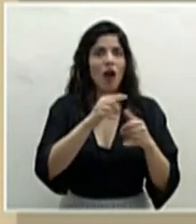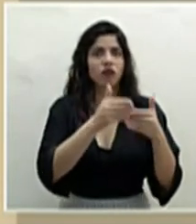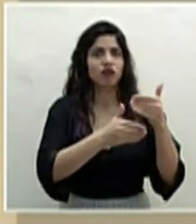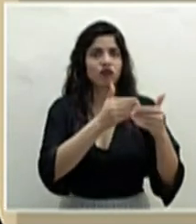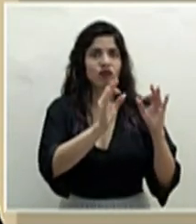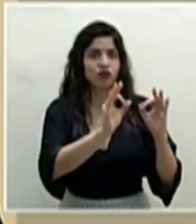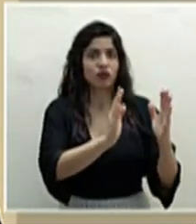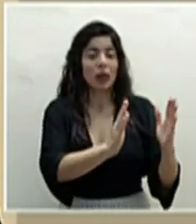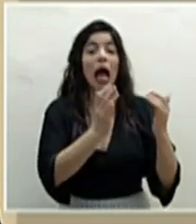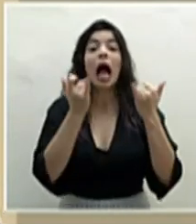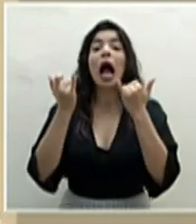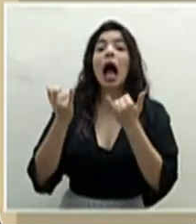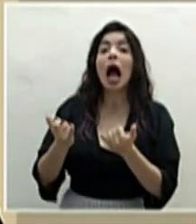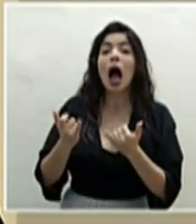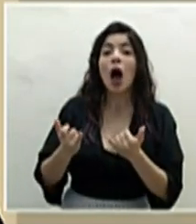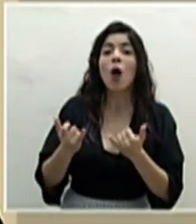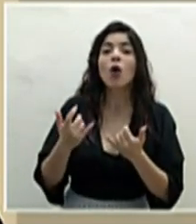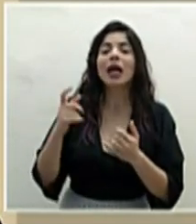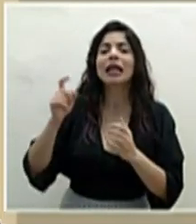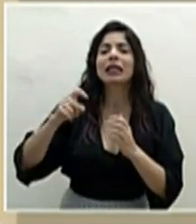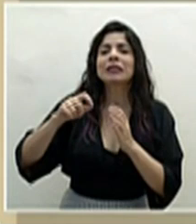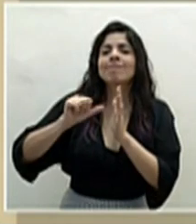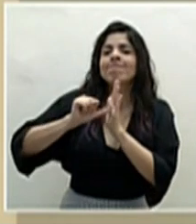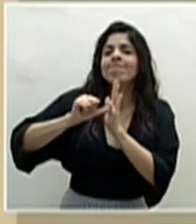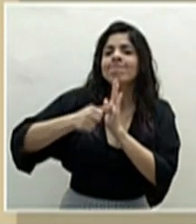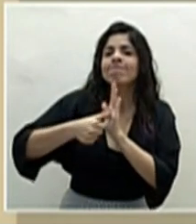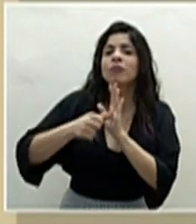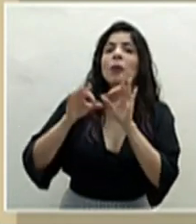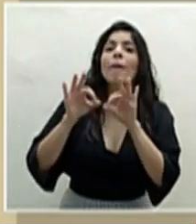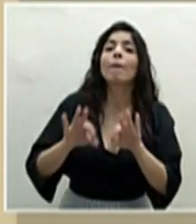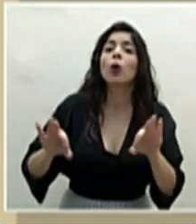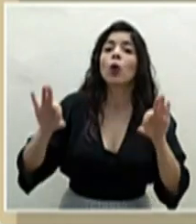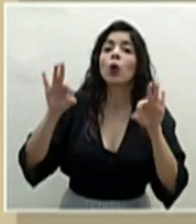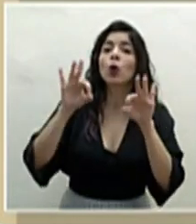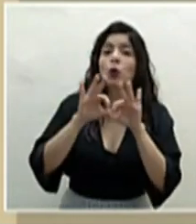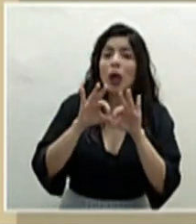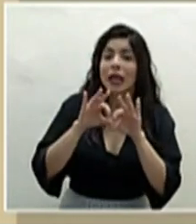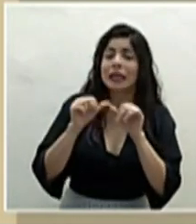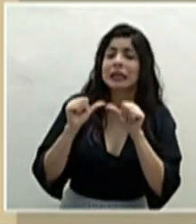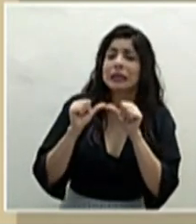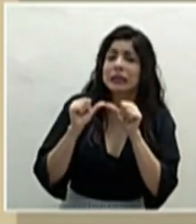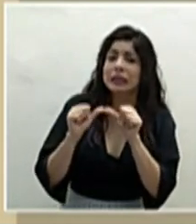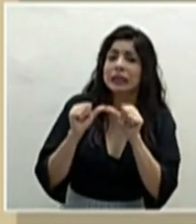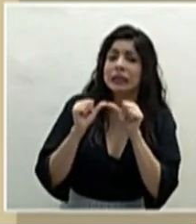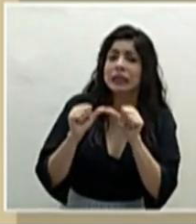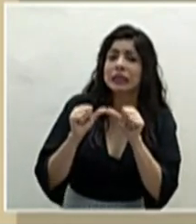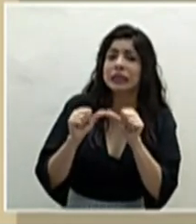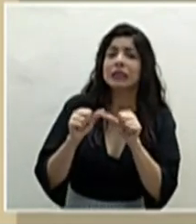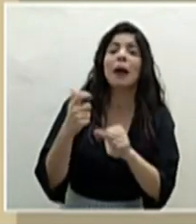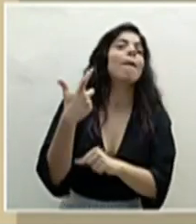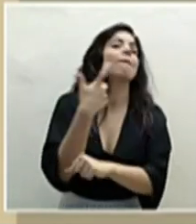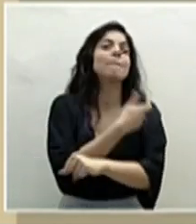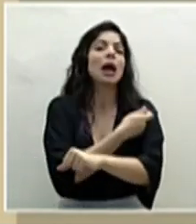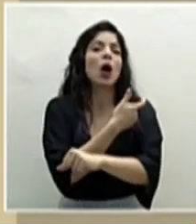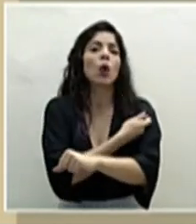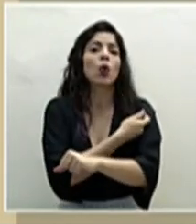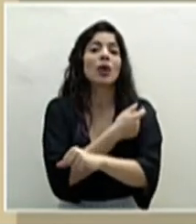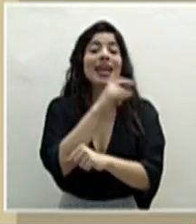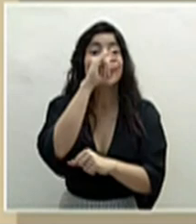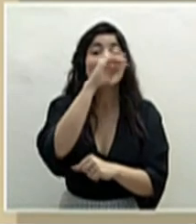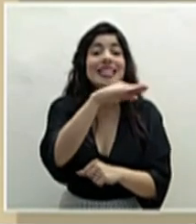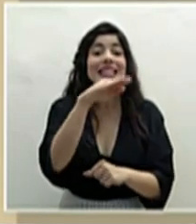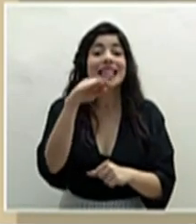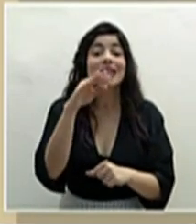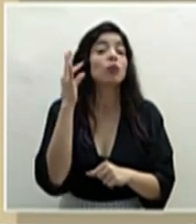Y ahora lo que queremos es resaltar la importancia de continuar con la vacunación de las niñas